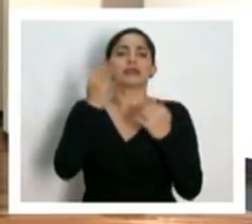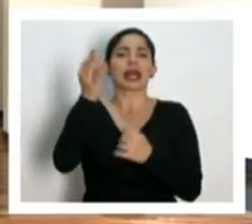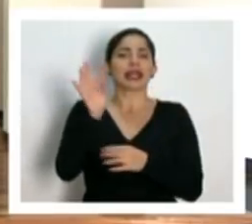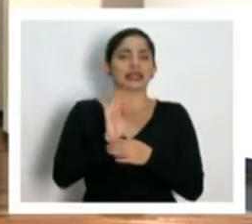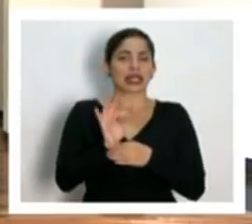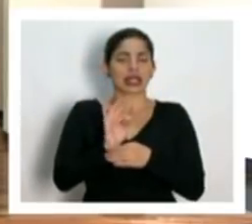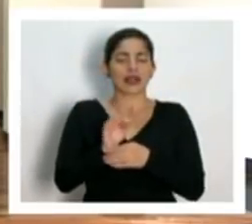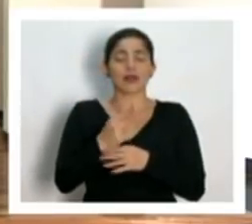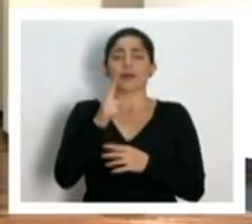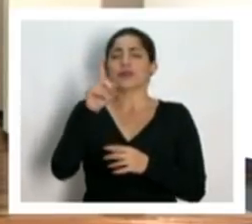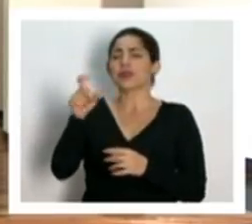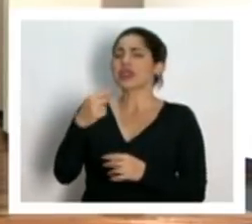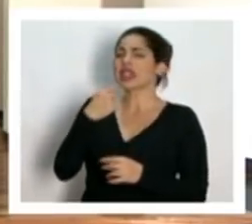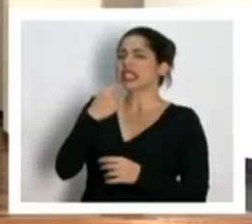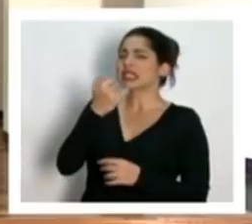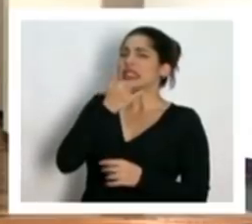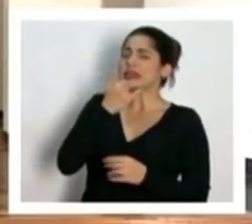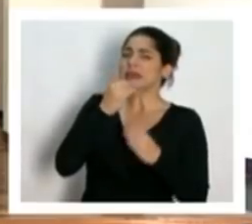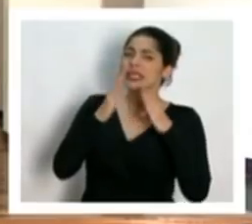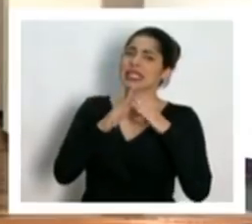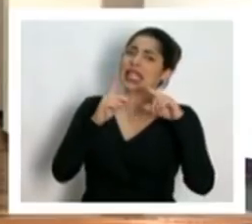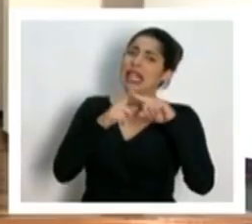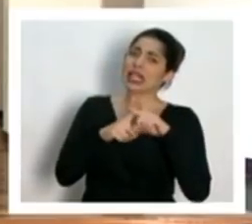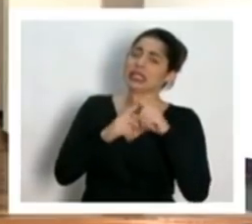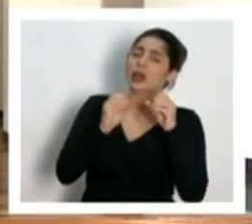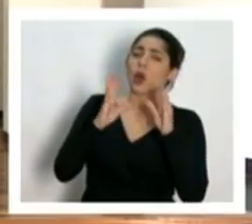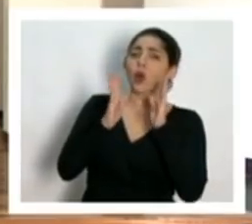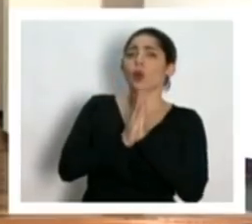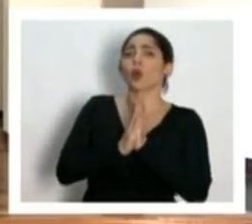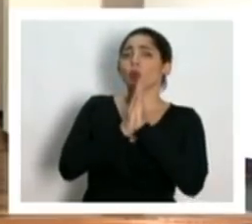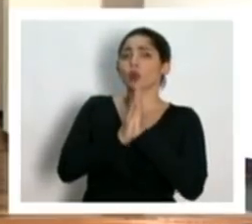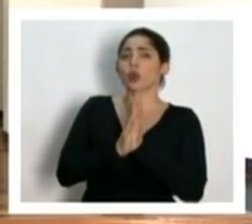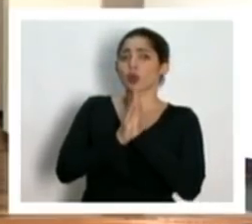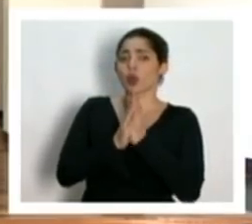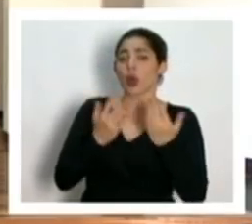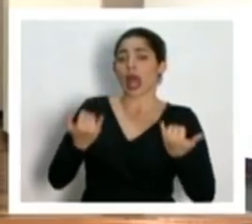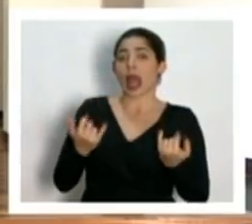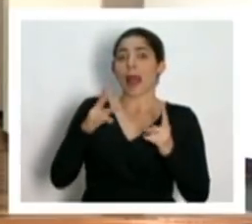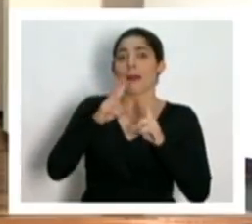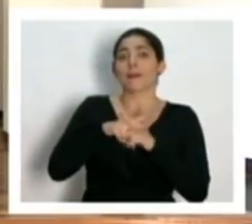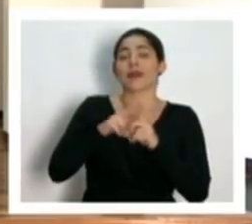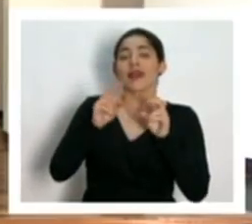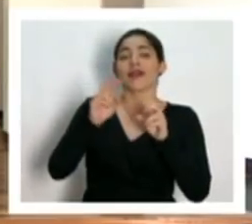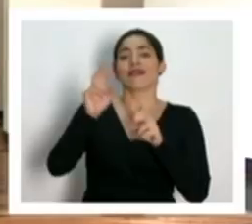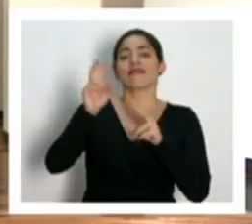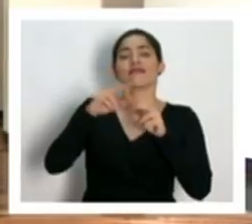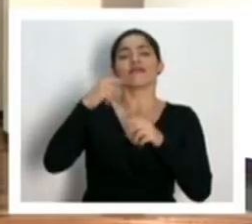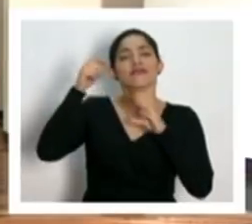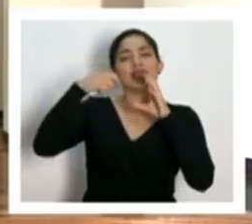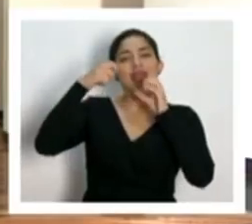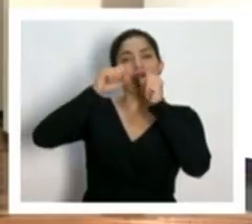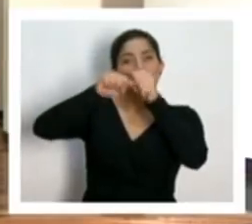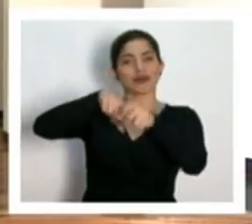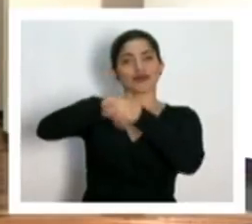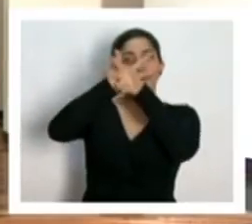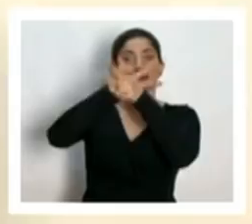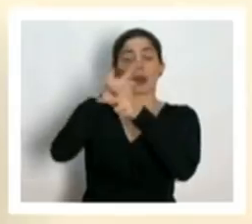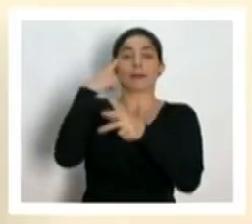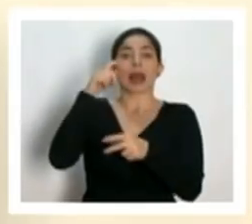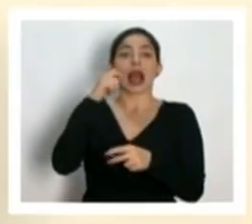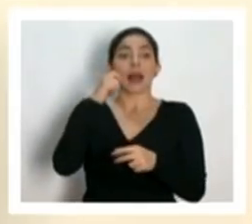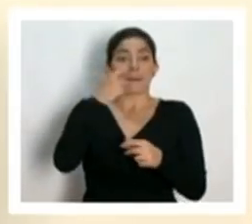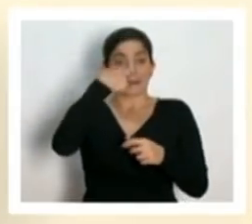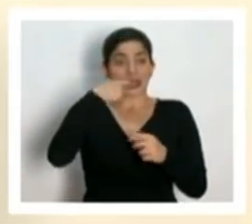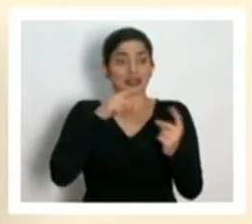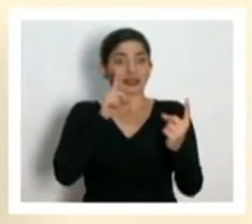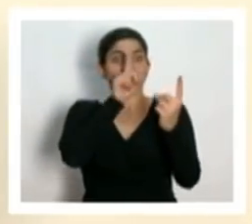consulta que qué pasa con las iglesias ocultos que están implementando el video streaming como medida para no reunirse en la iglesia